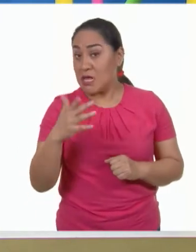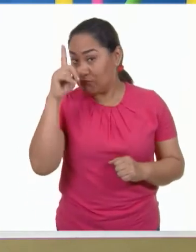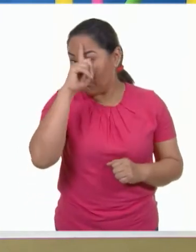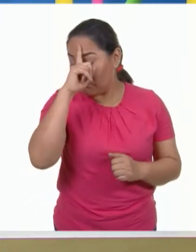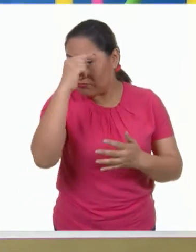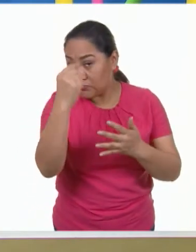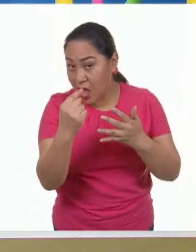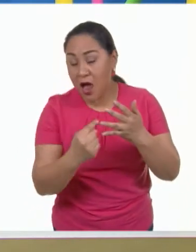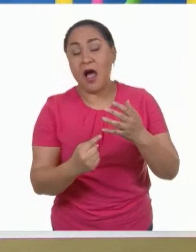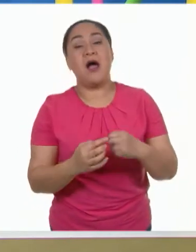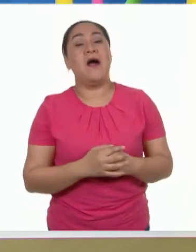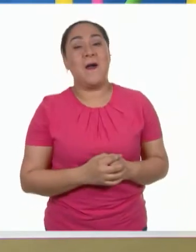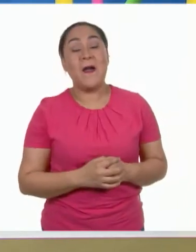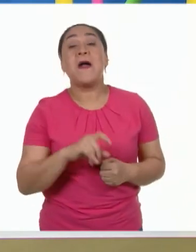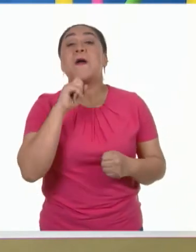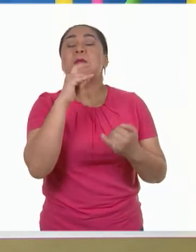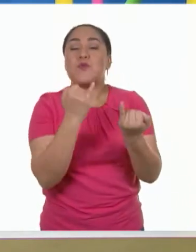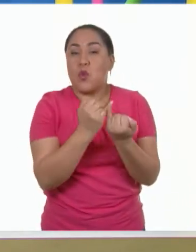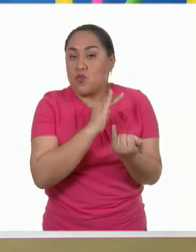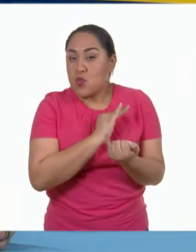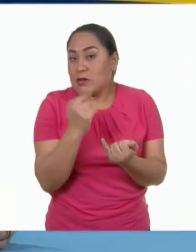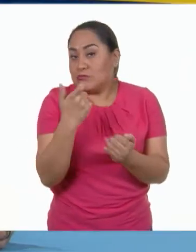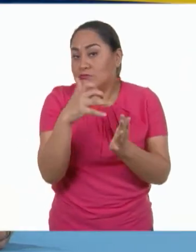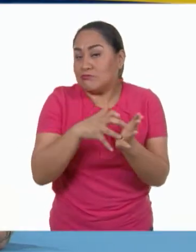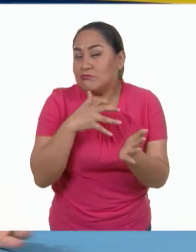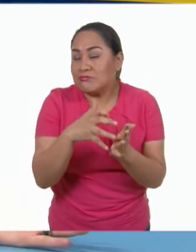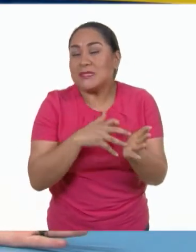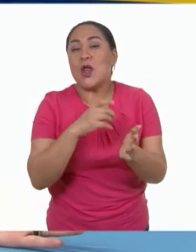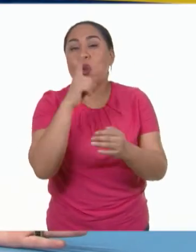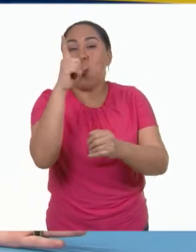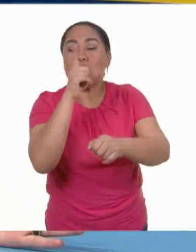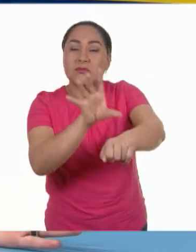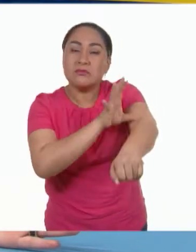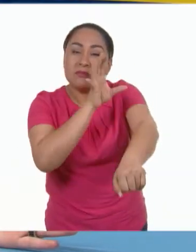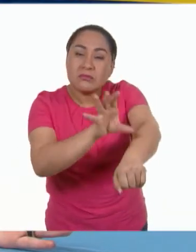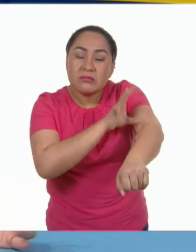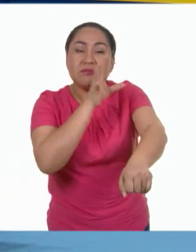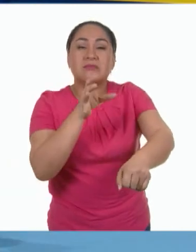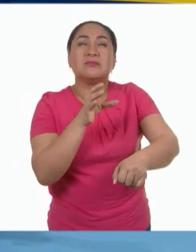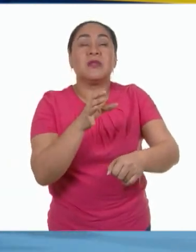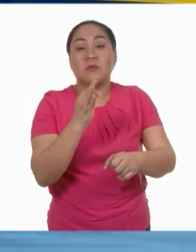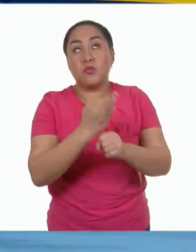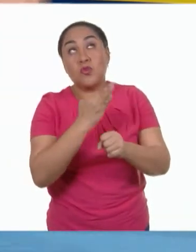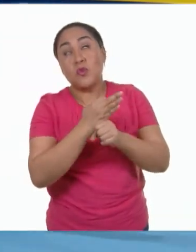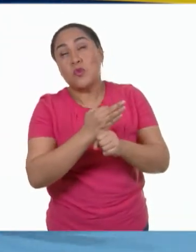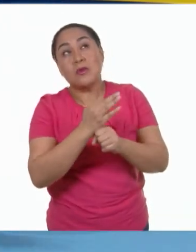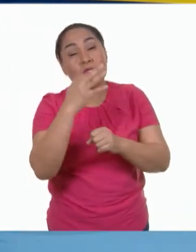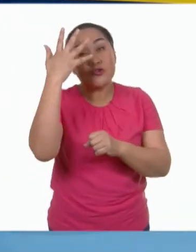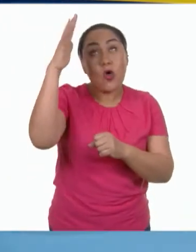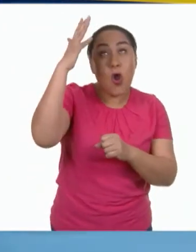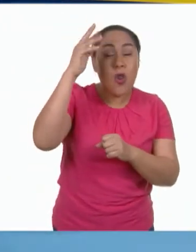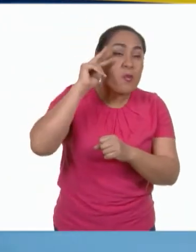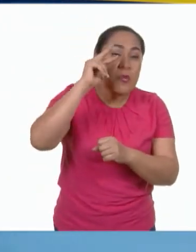Además, podemos ahorrar aún más energía eléctrica aprovechando la luz natural del día para llevar a cabo nuestras